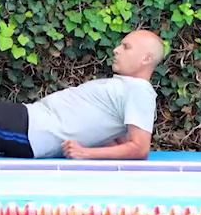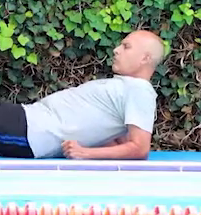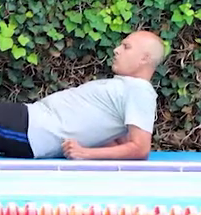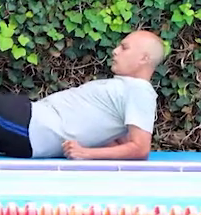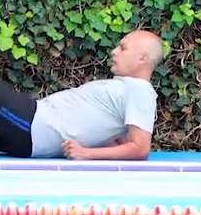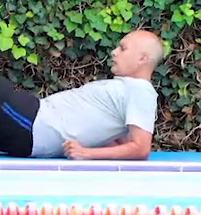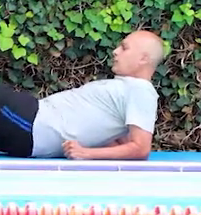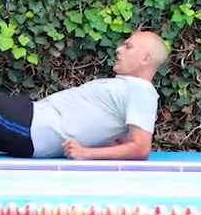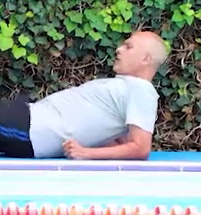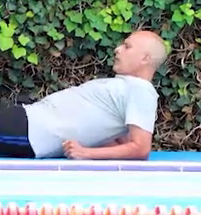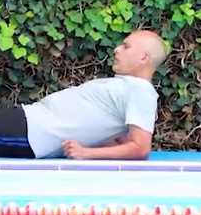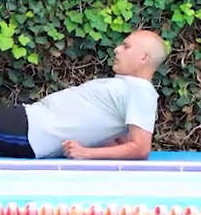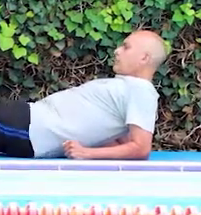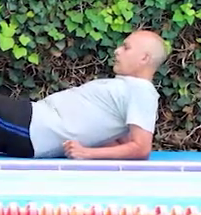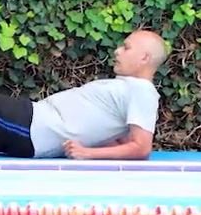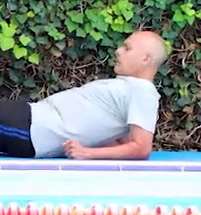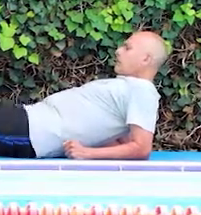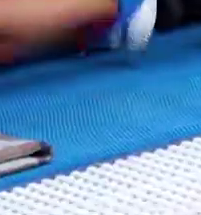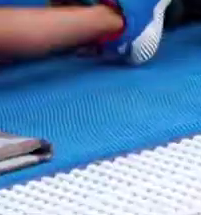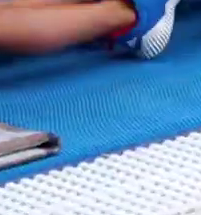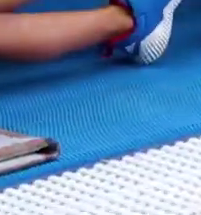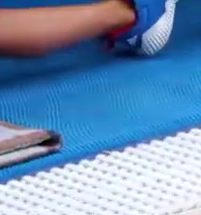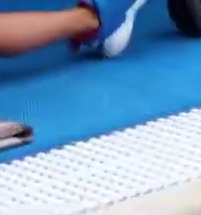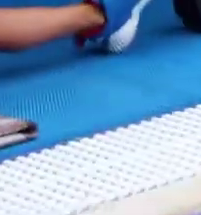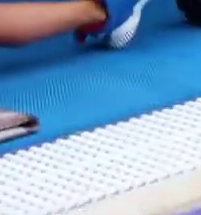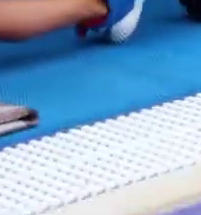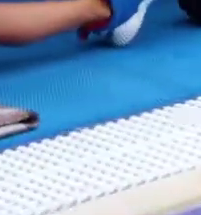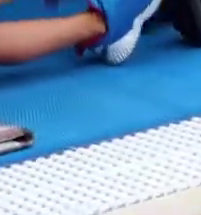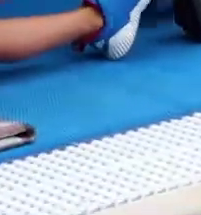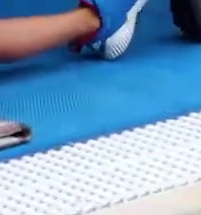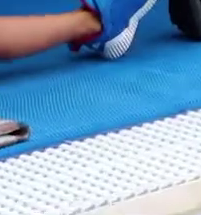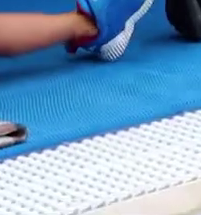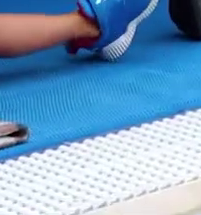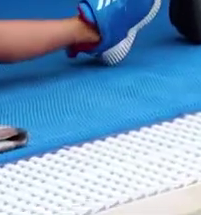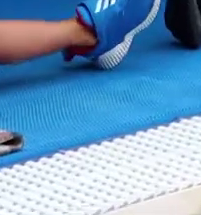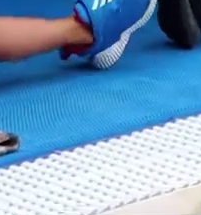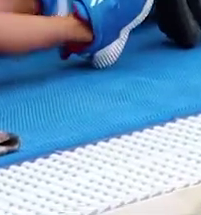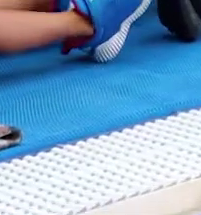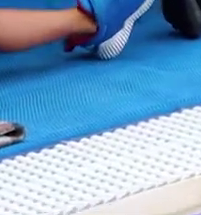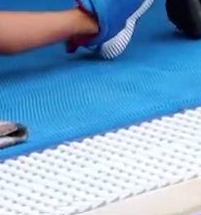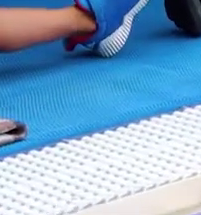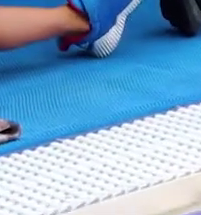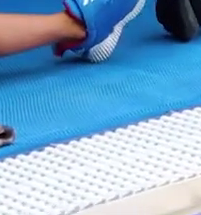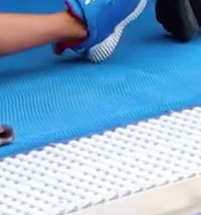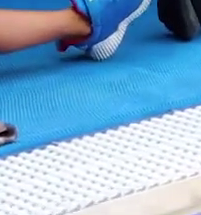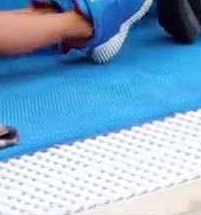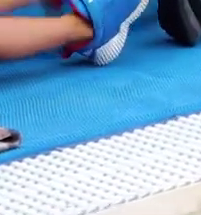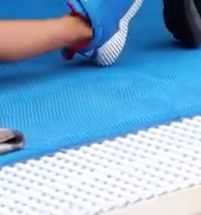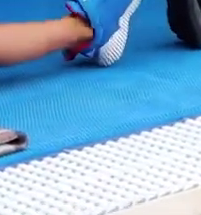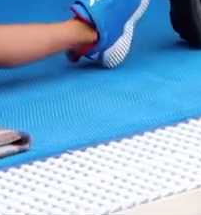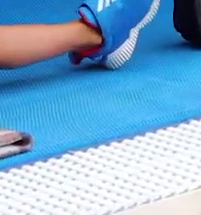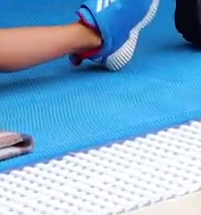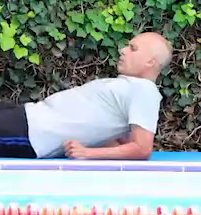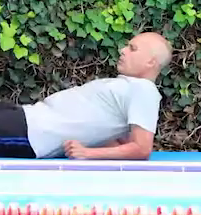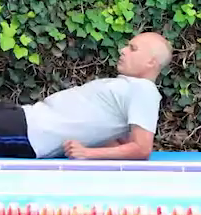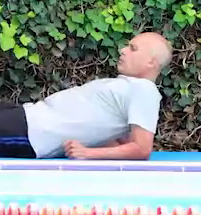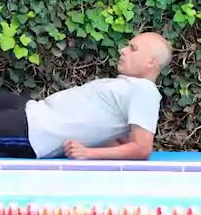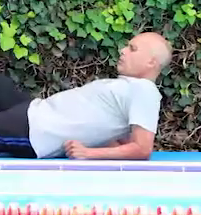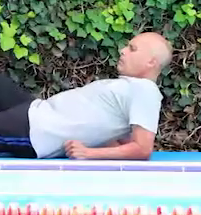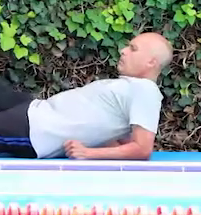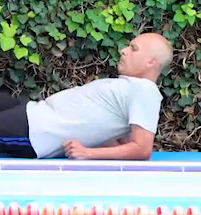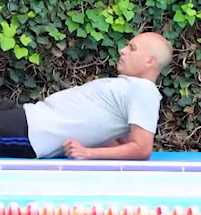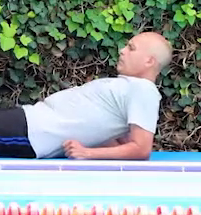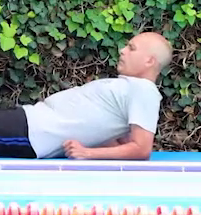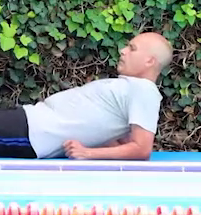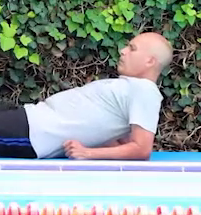cinco, seis. Ahora la otra pierna. Una, dos, muy bien. Estírala muy bien. Aprieta el